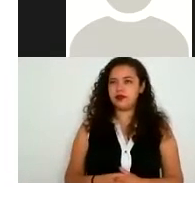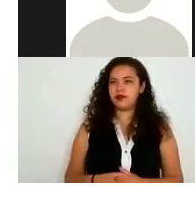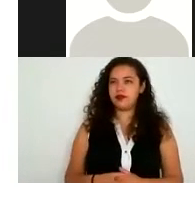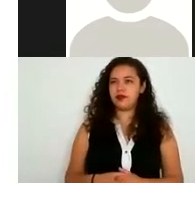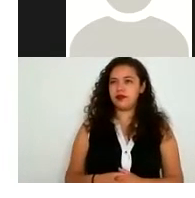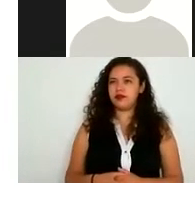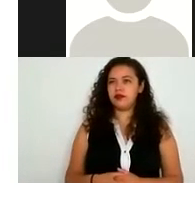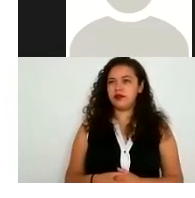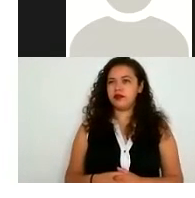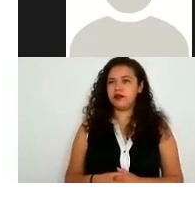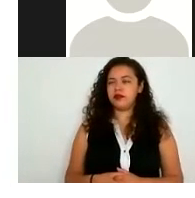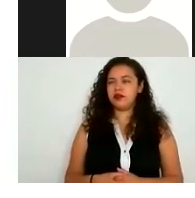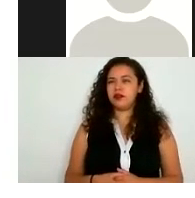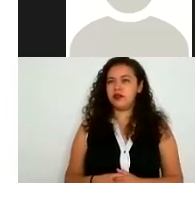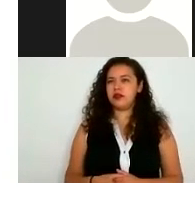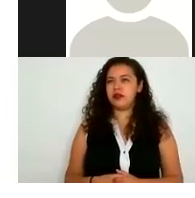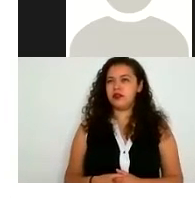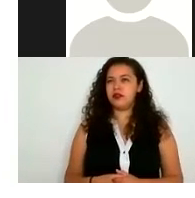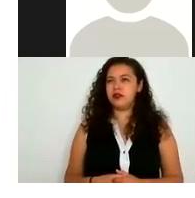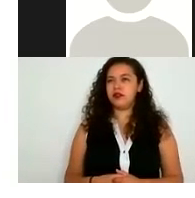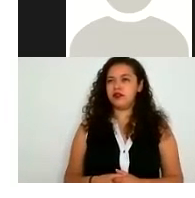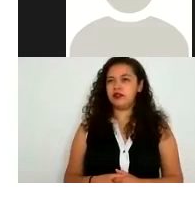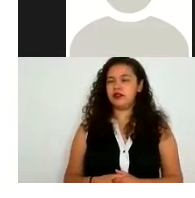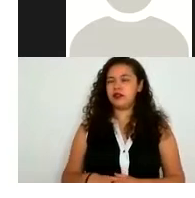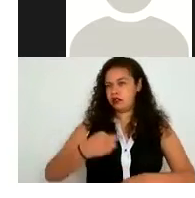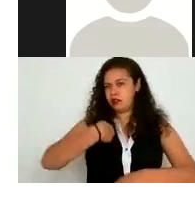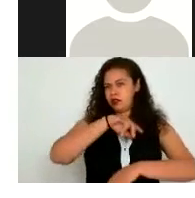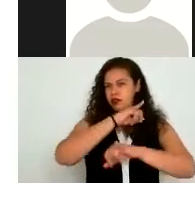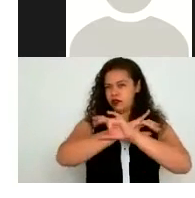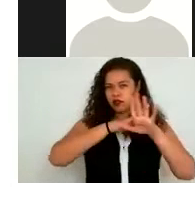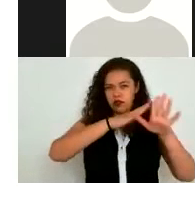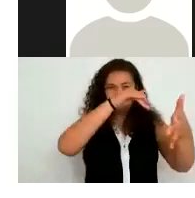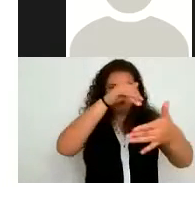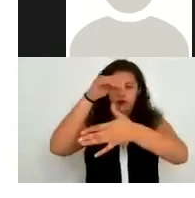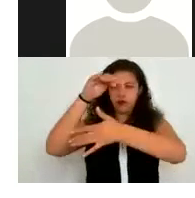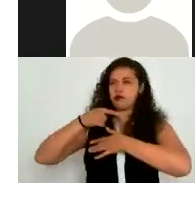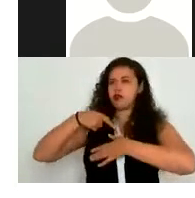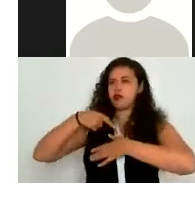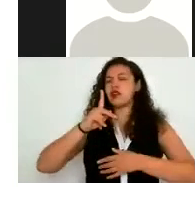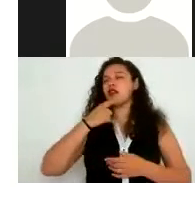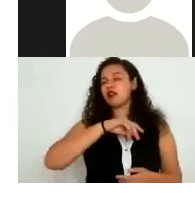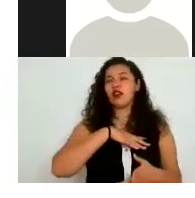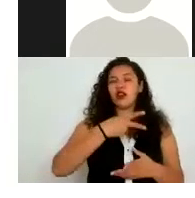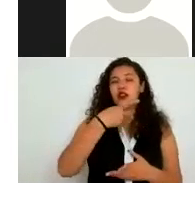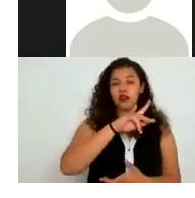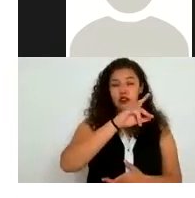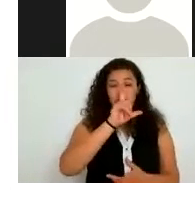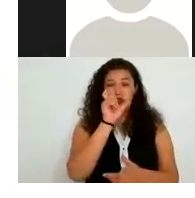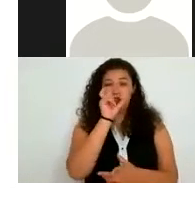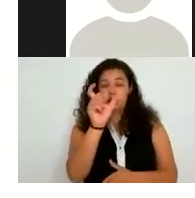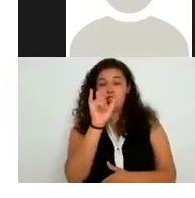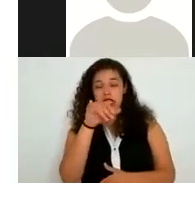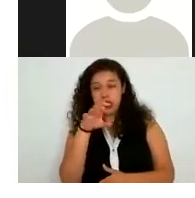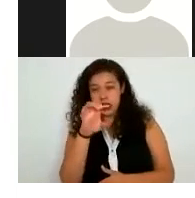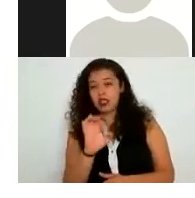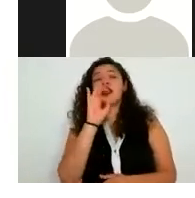y bueno recabamos información pero no les pedimos por ejemplo una copia de su INE o de su IFE o de comprobante de domicilio para